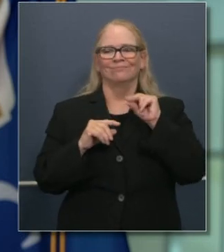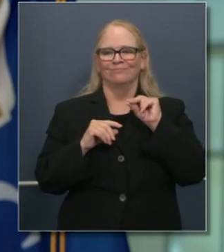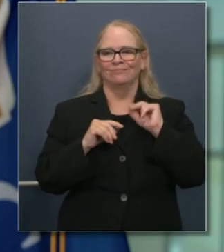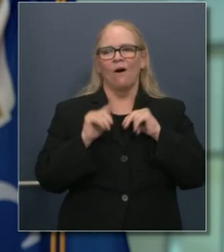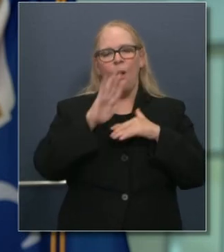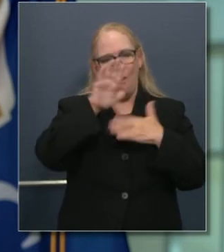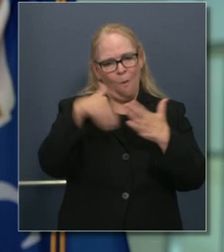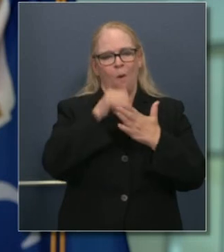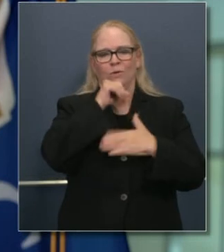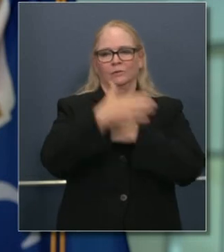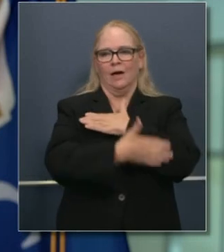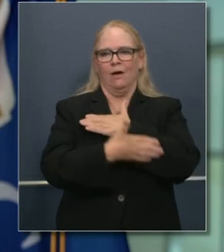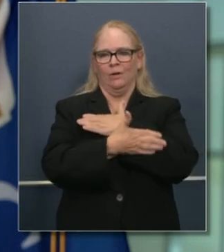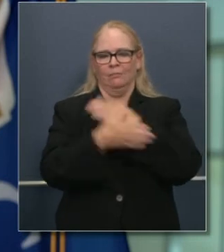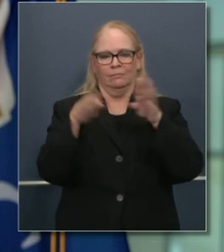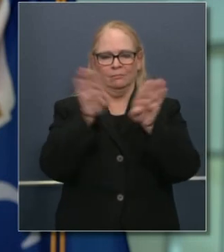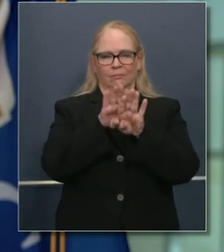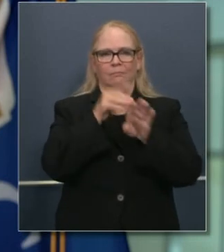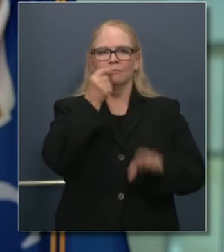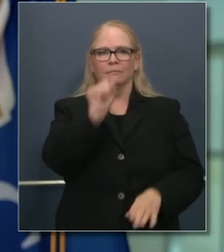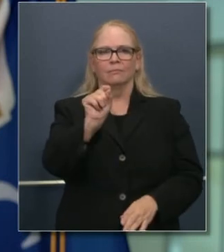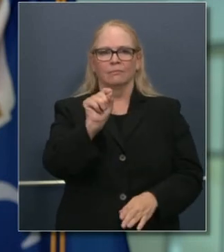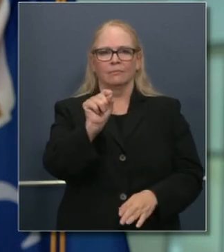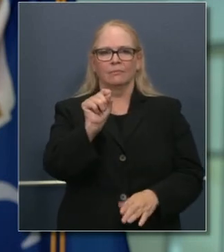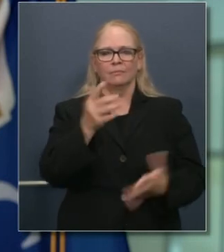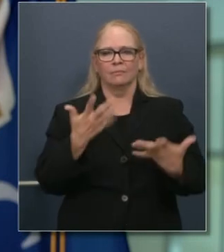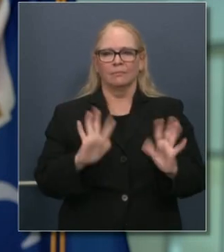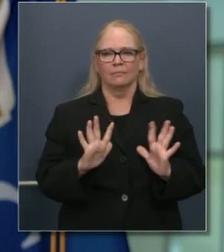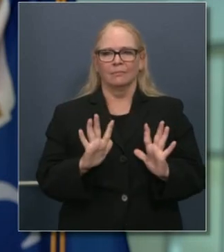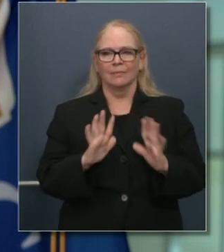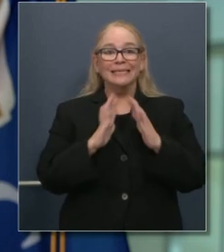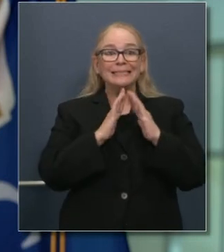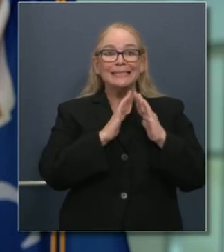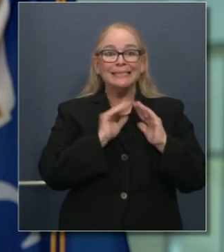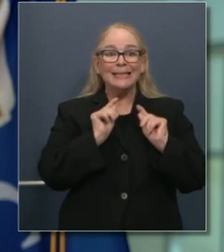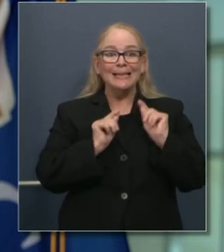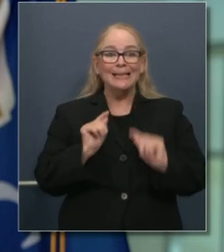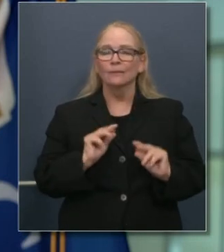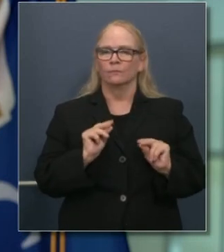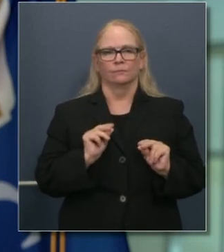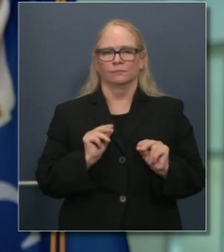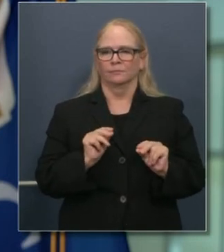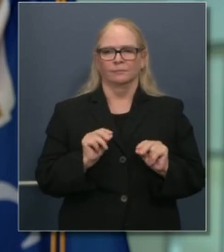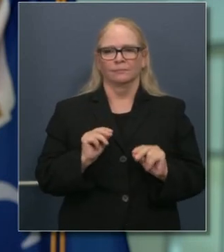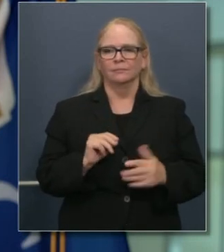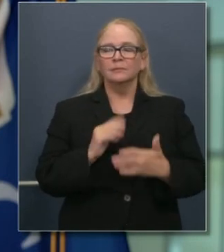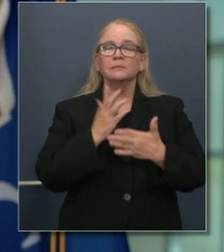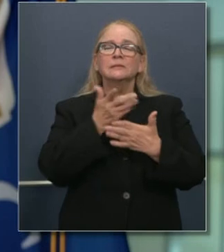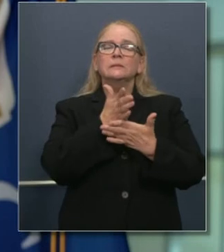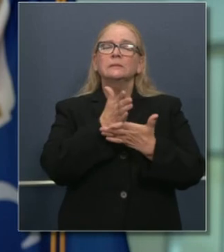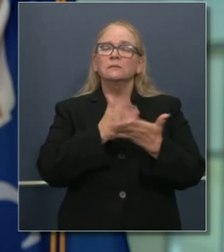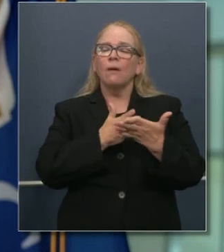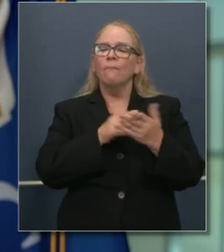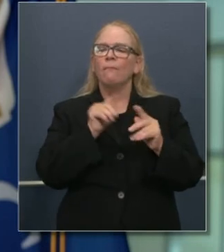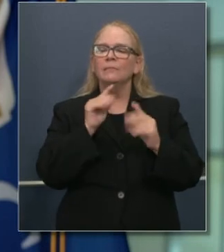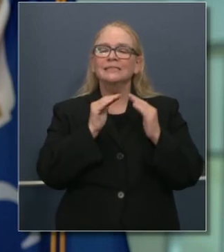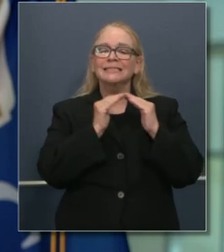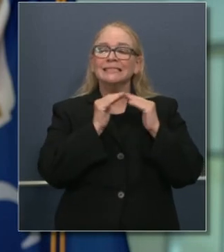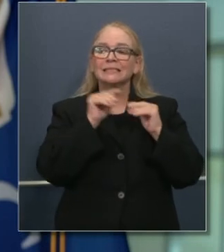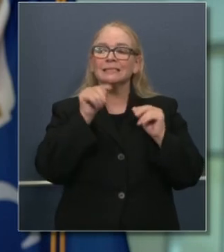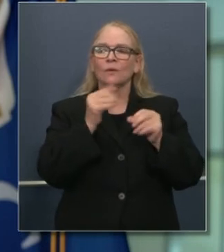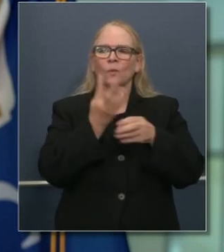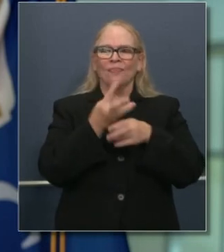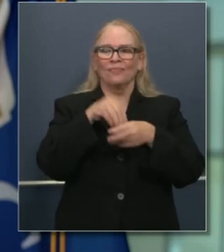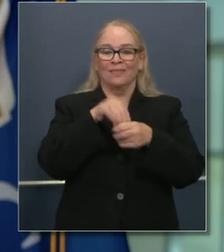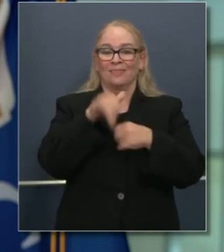que no abrir escuelas? La respuesta es si respecto a funcionarios de salubridad